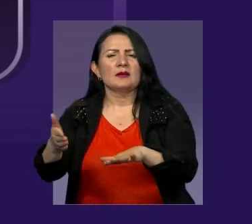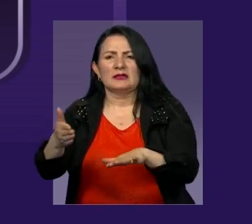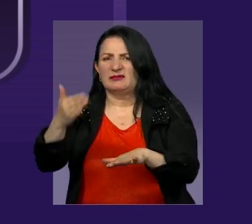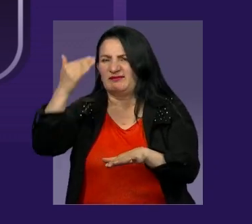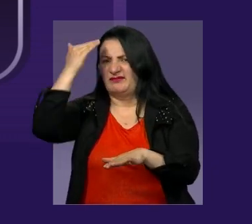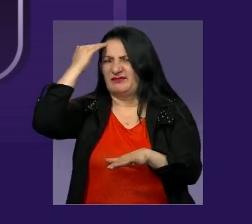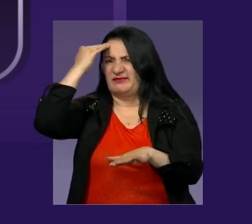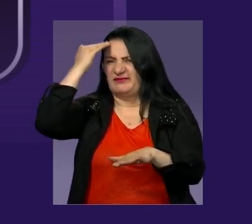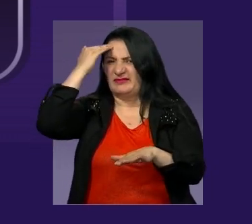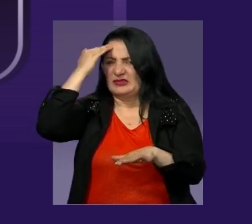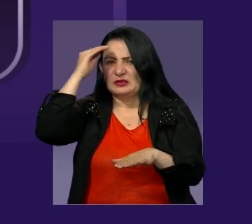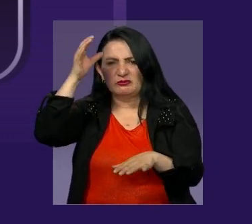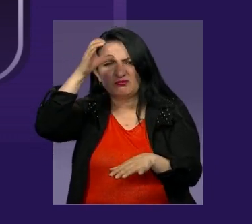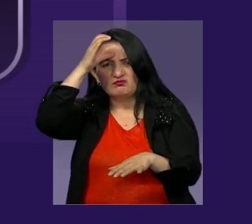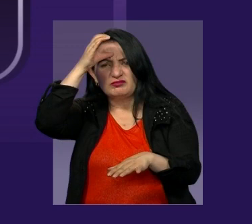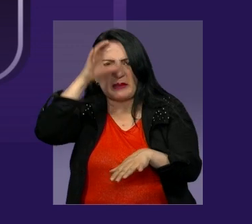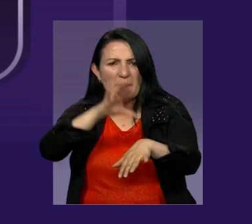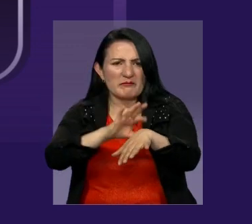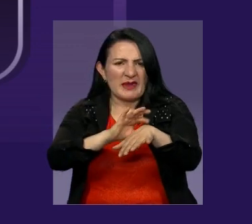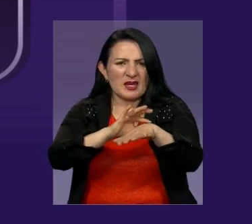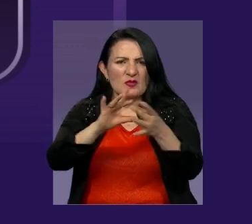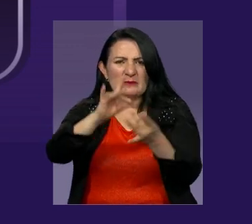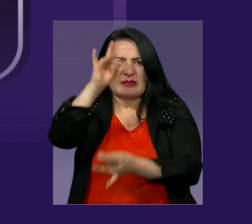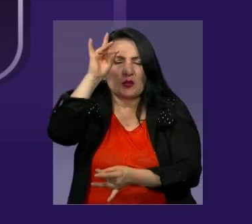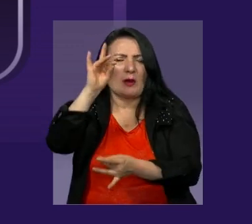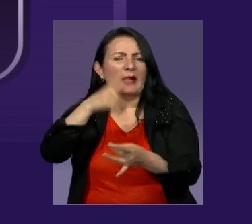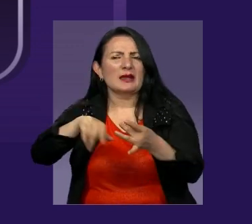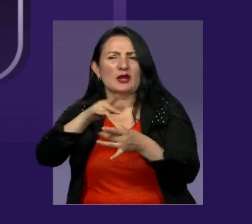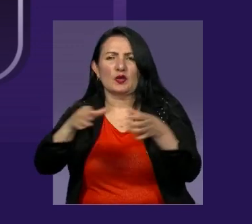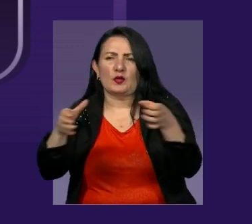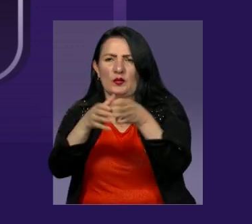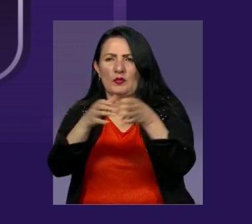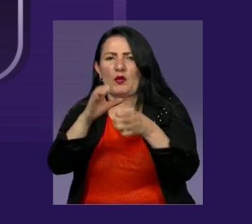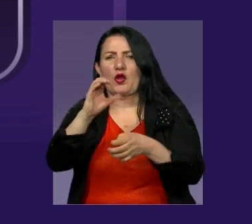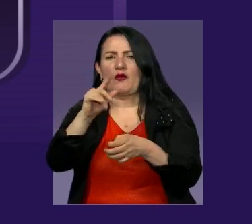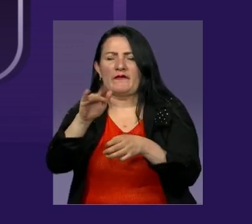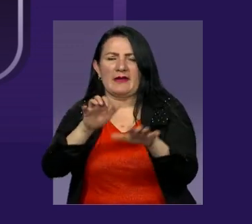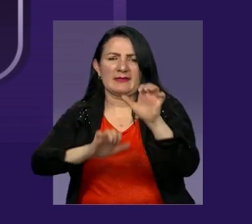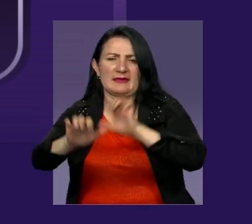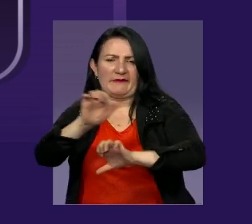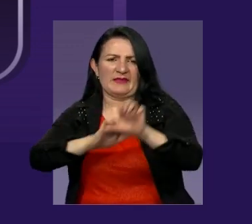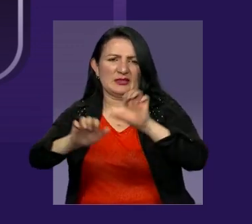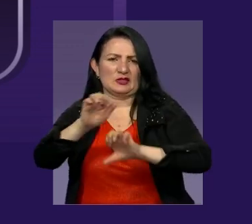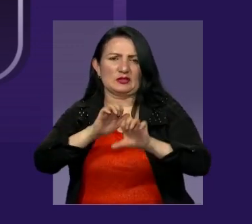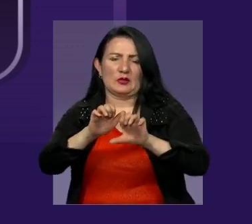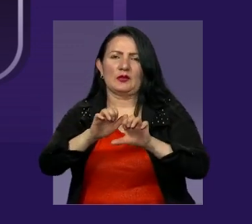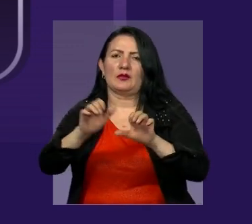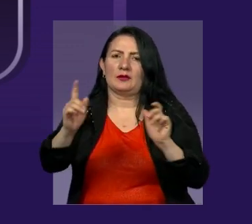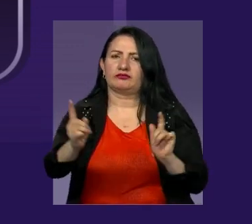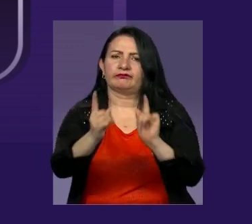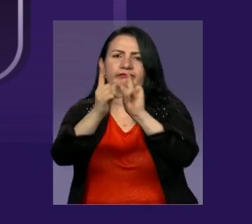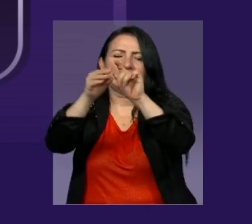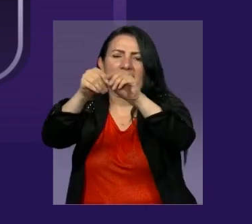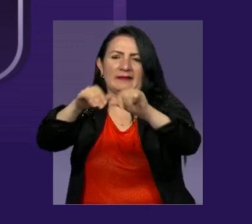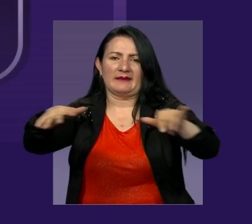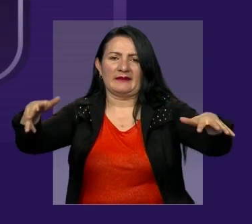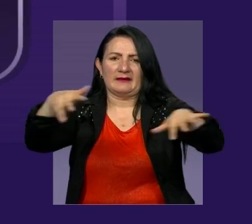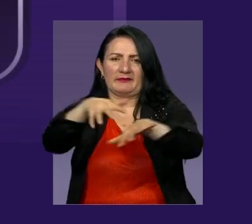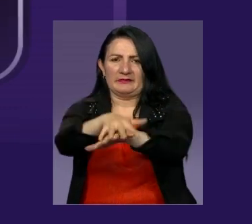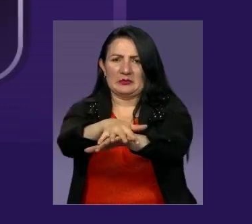sabedor espiritual de la comunidad indígena Cofán y defensor de los derechos territoriales. Buen reencuentro con la madre tierra.